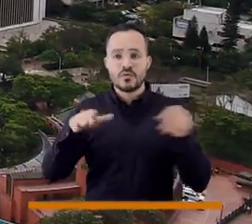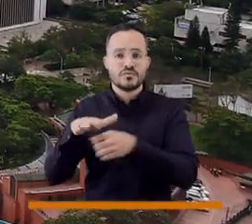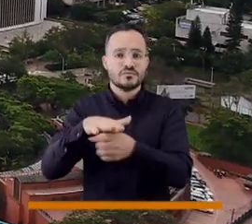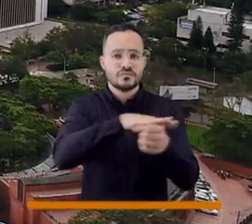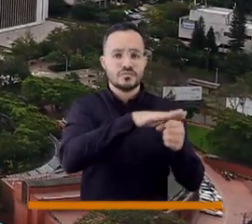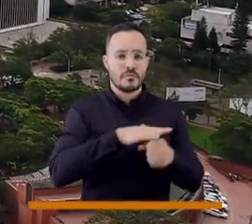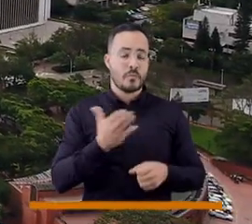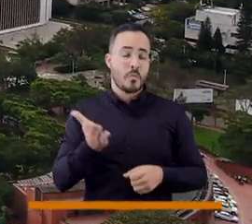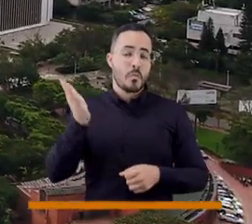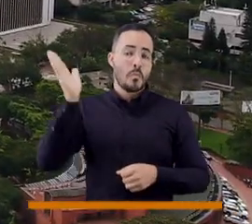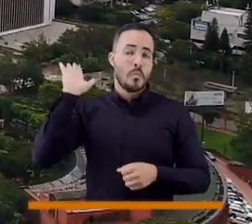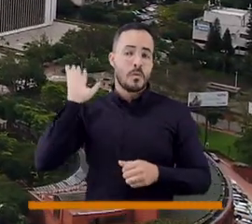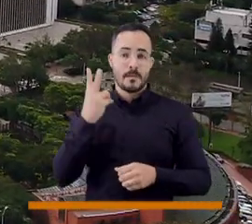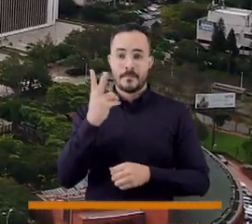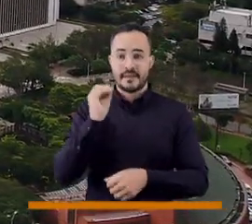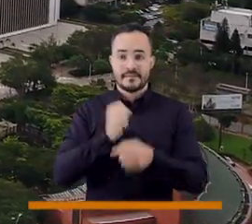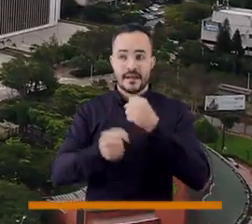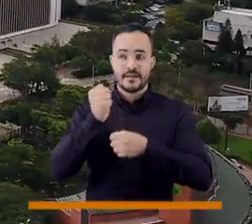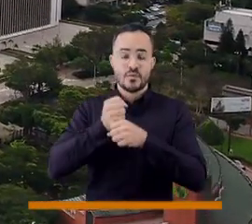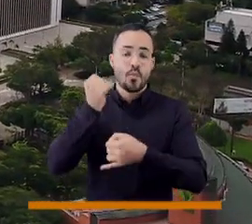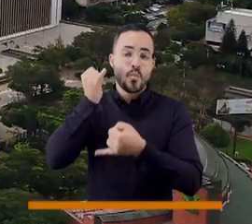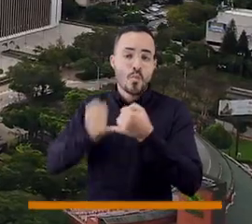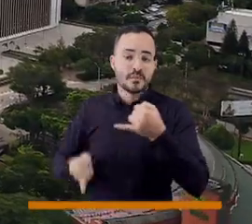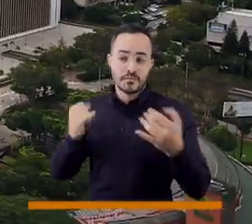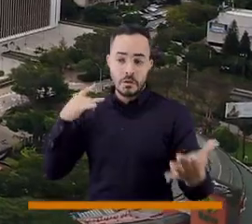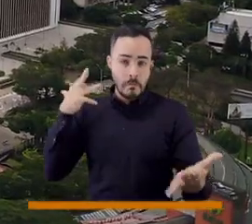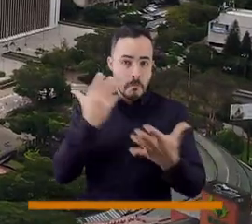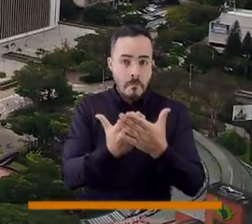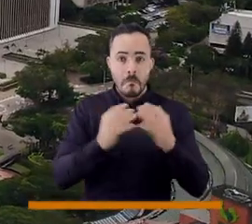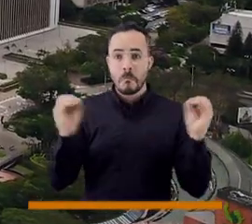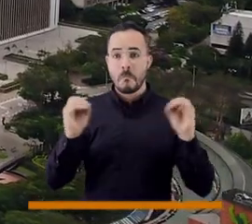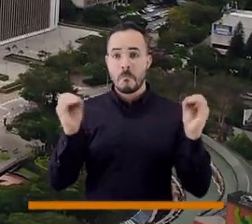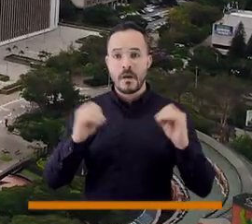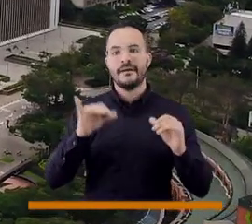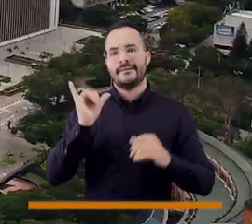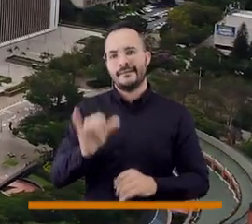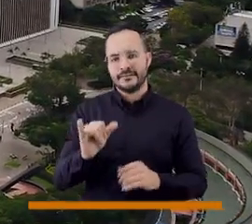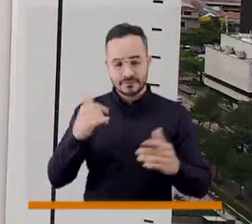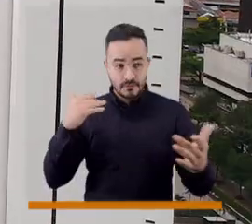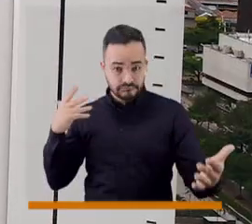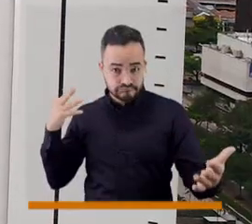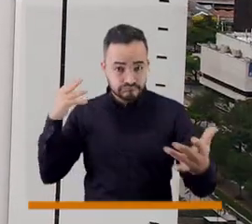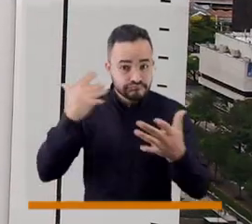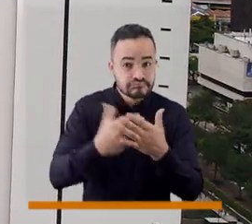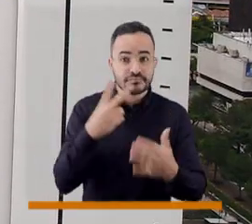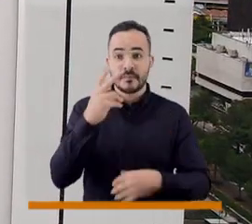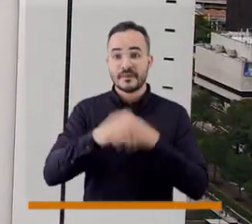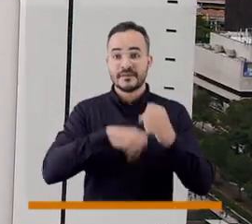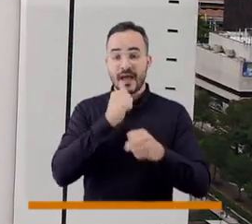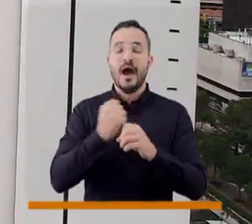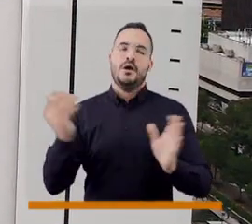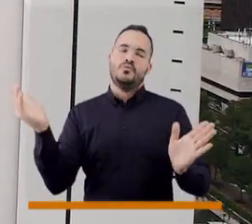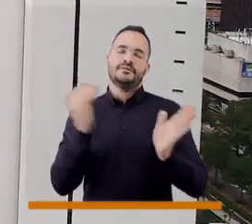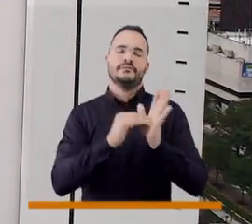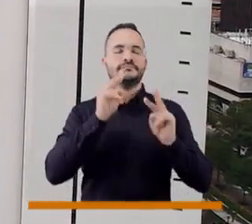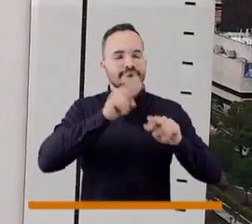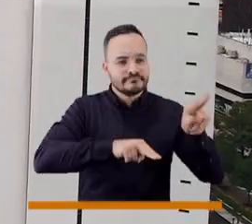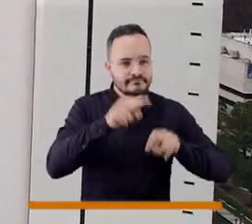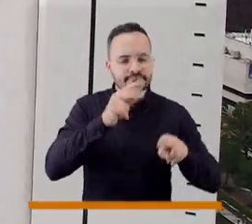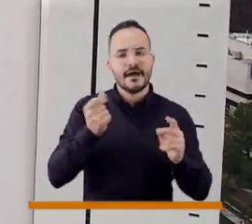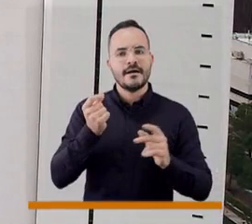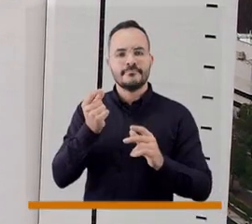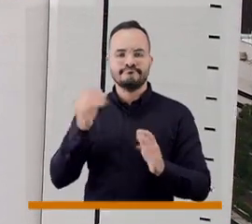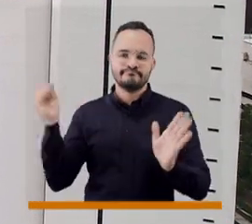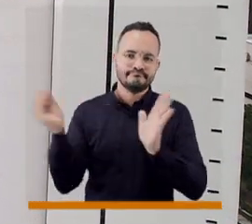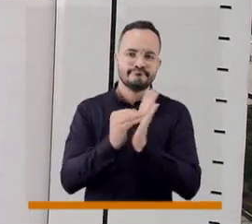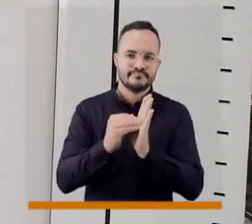años. Entonces esto hace que muchas veces cuando lo hacen cada 20 años, entonces las personas sienten que se